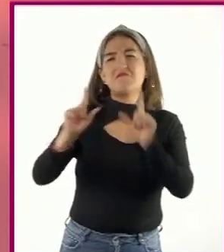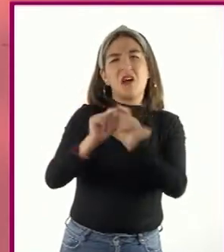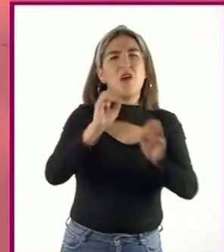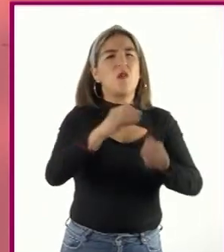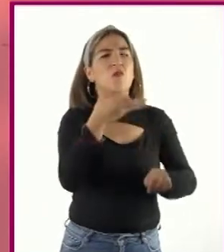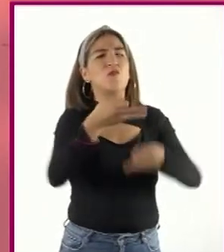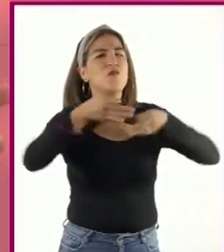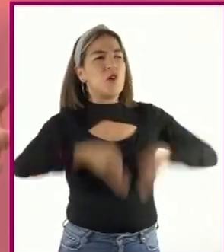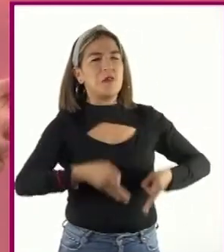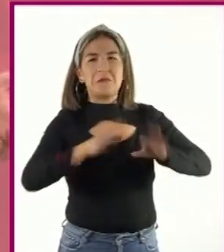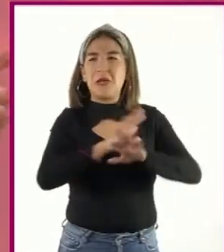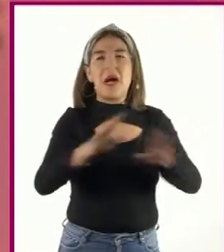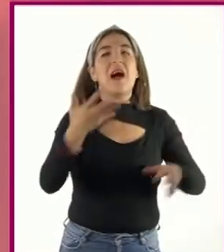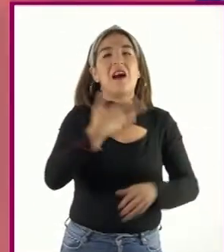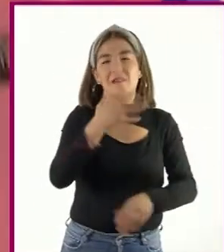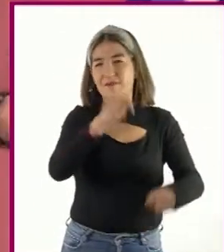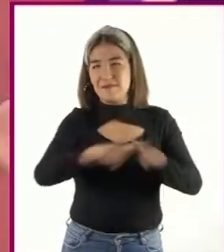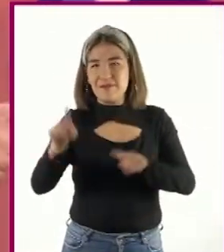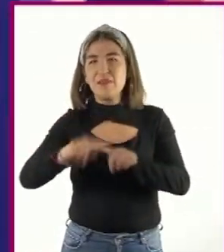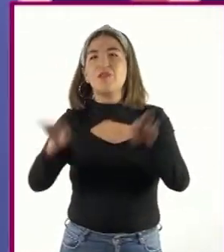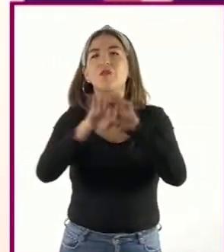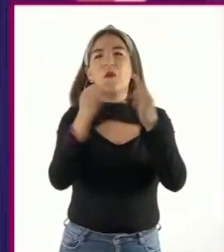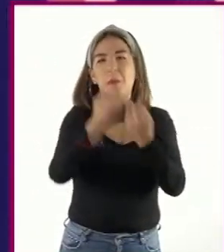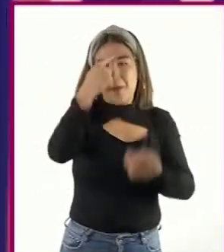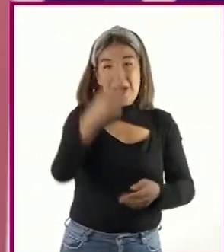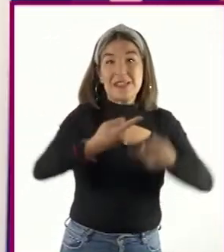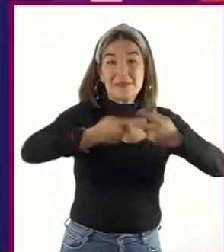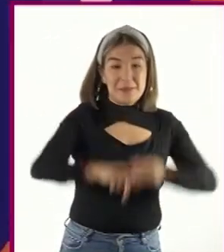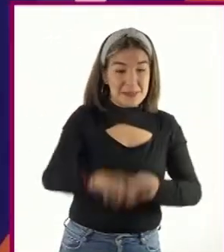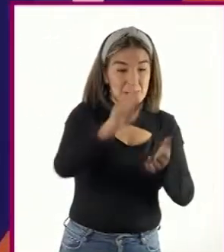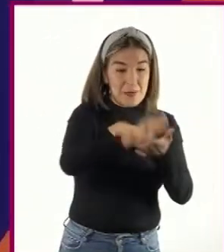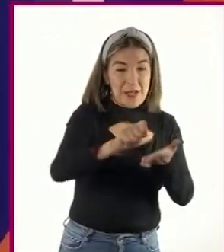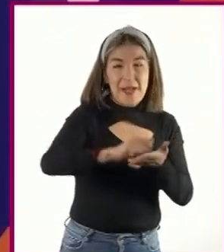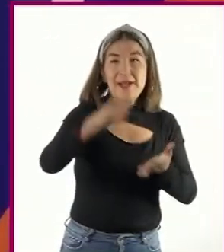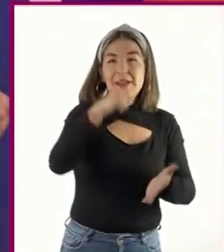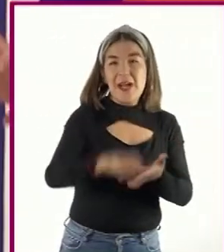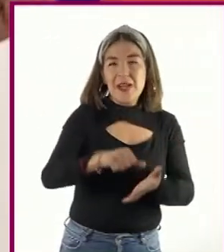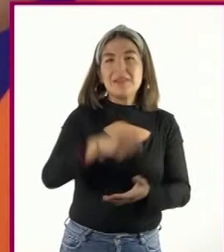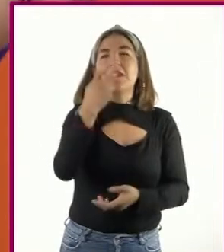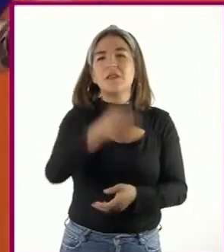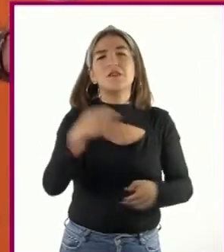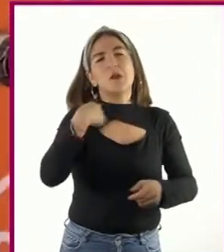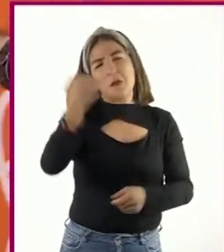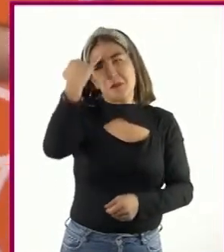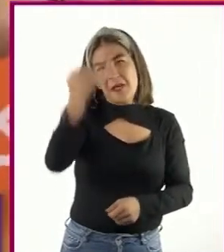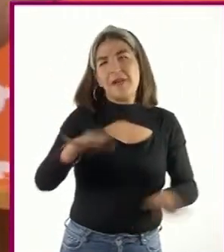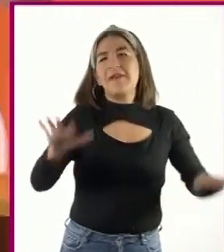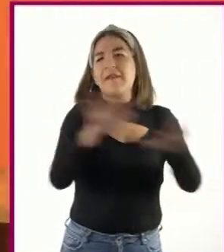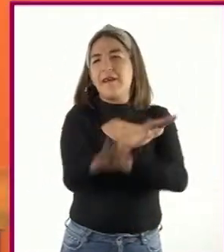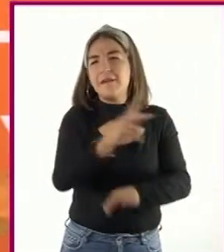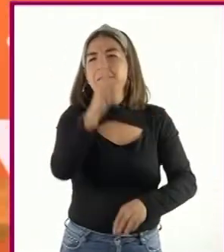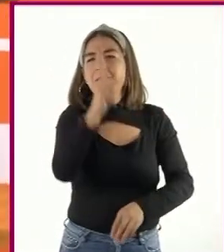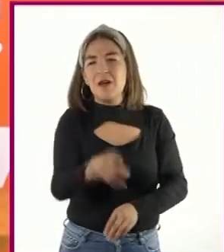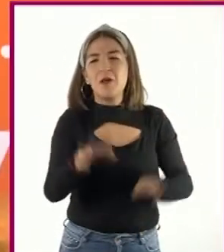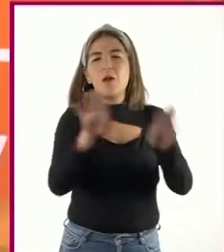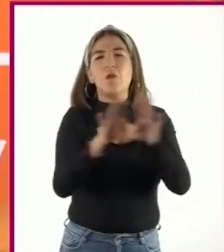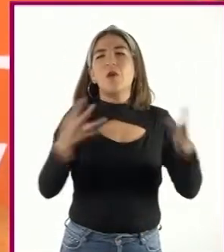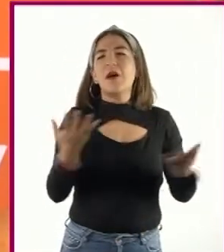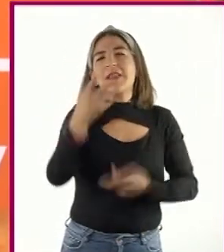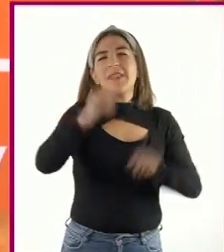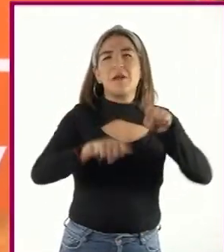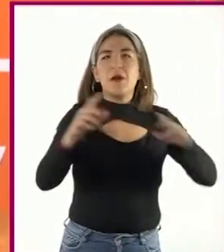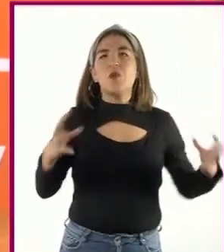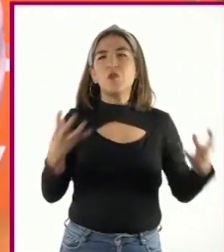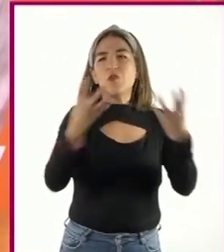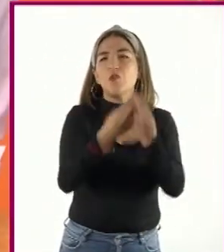Hay muchas formas de abrir y cerrar una carta, profesora. Y me imagino que pueden modificarse o mezclarse según